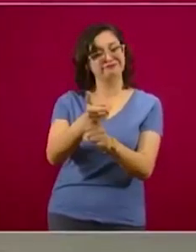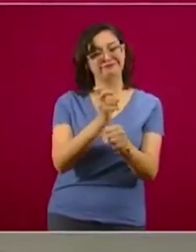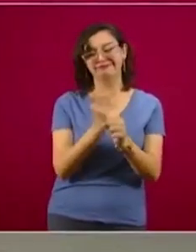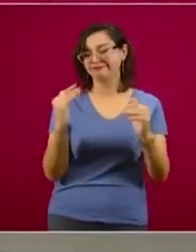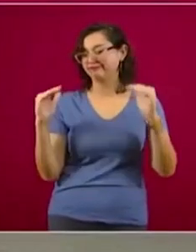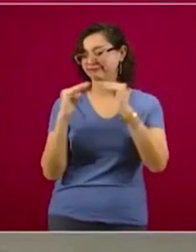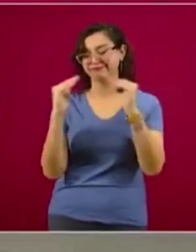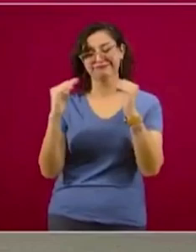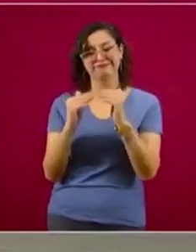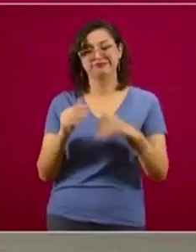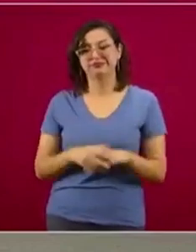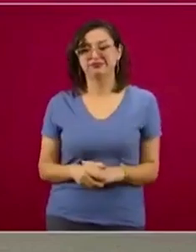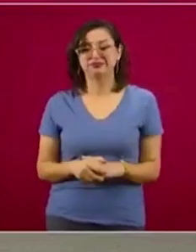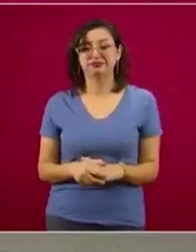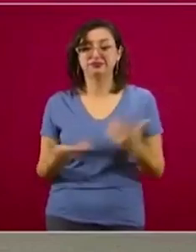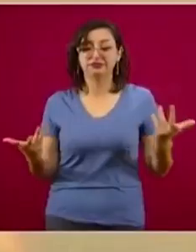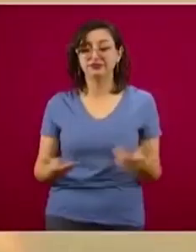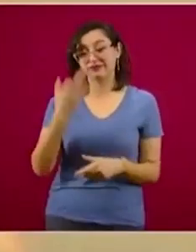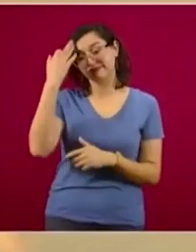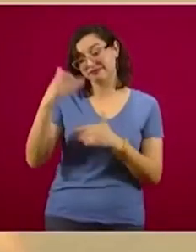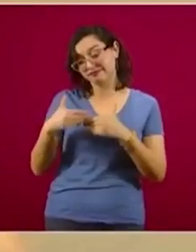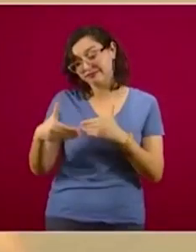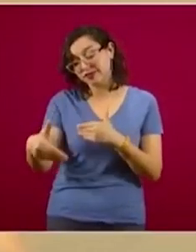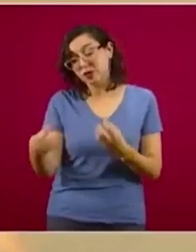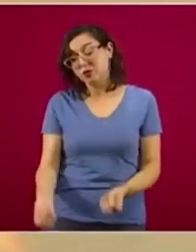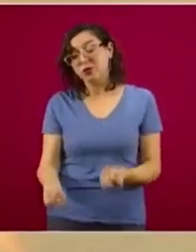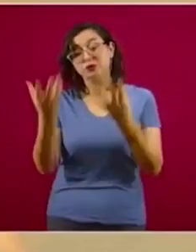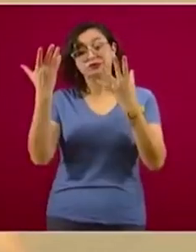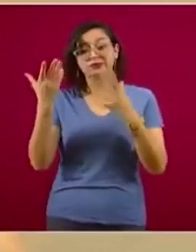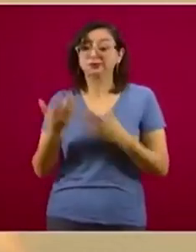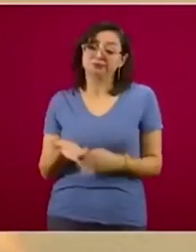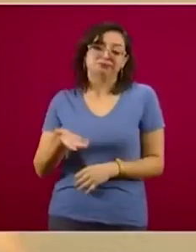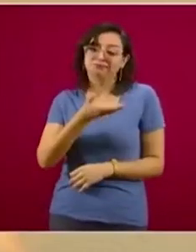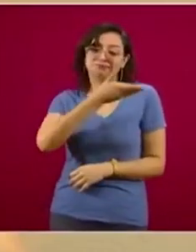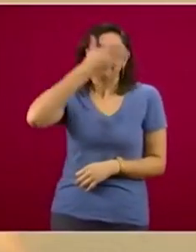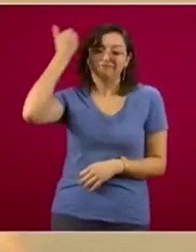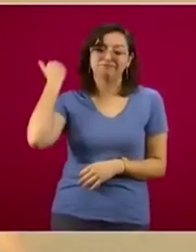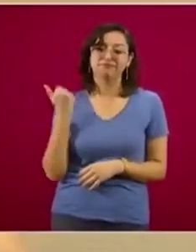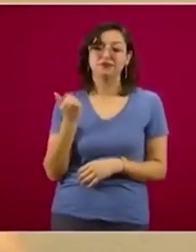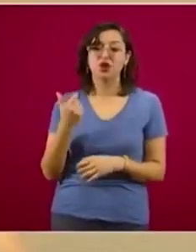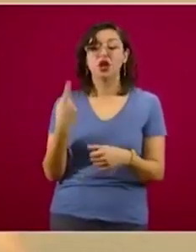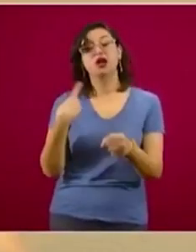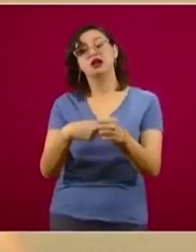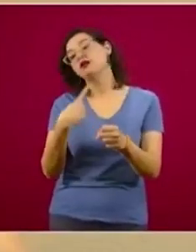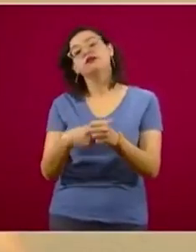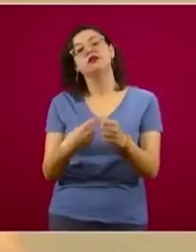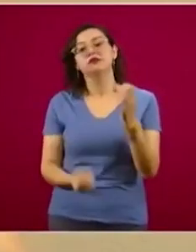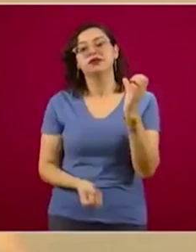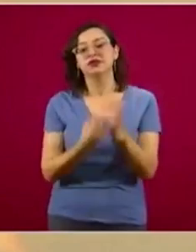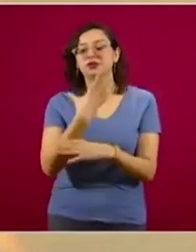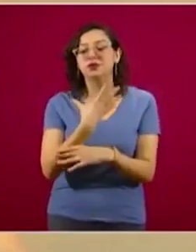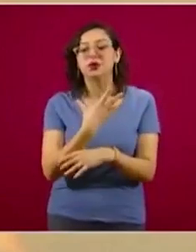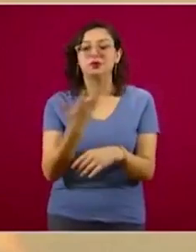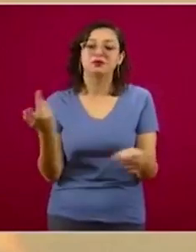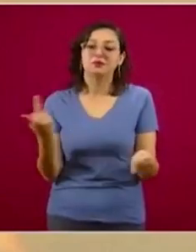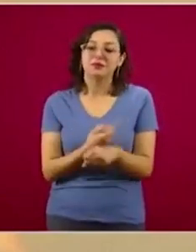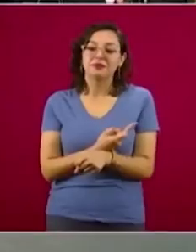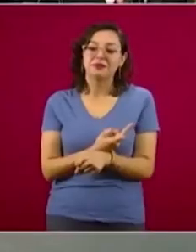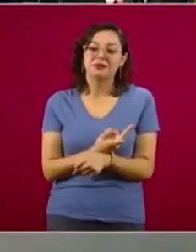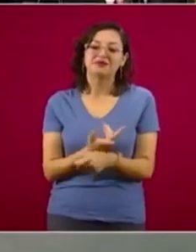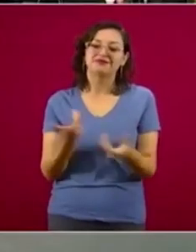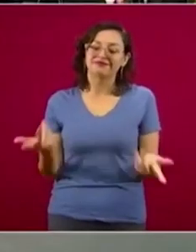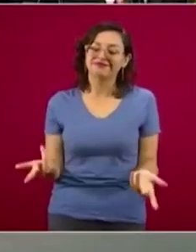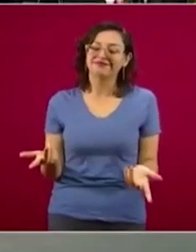amigas y tus amigos. ¿Cuánto va a durar? No lo sabemos a ciencia cierta. Como decíamos, esta es una enfermedad nueva y estas enfermedades nuevas